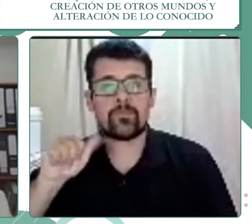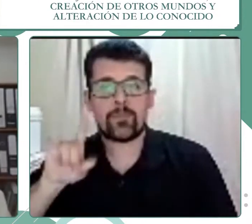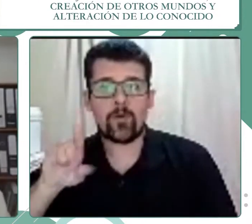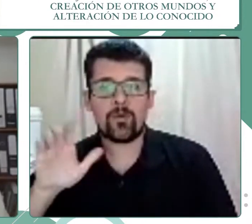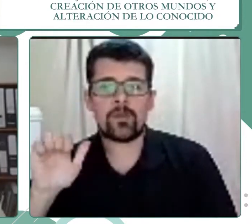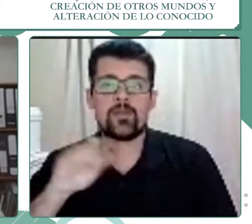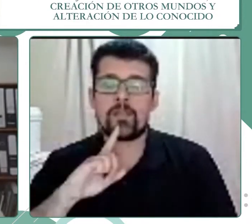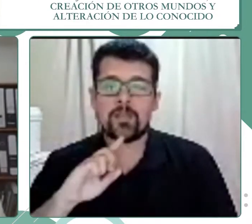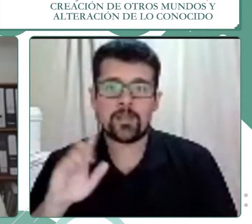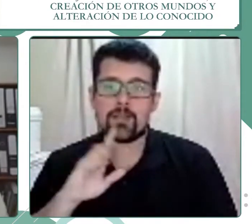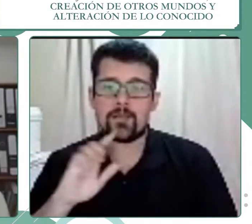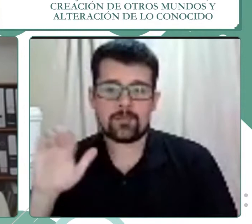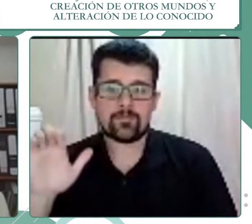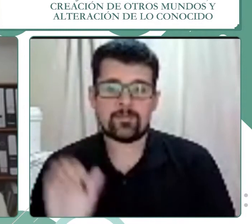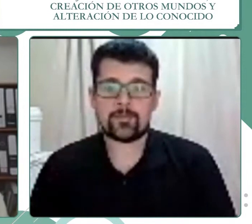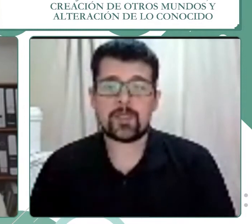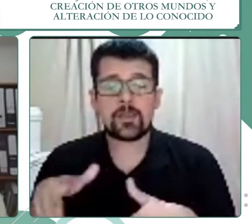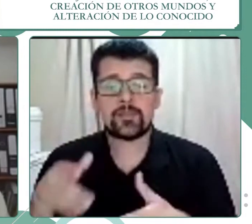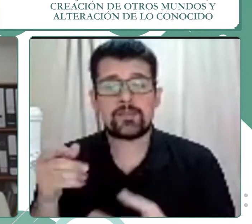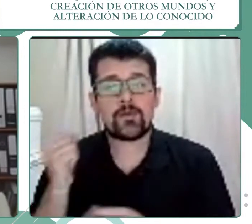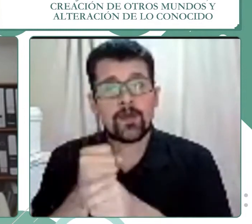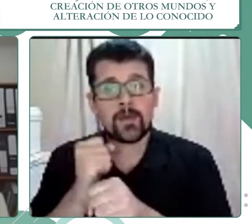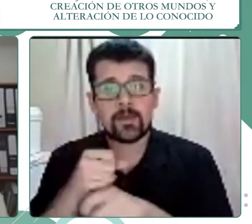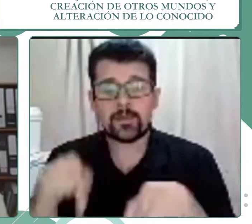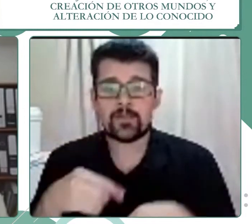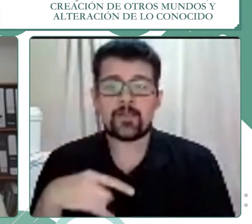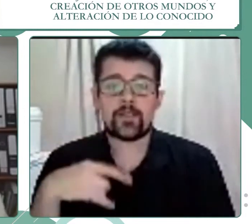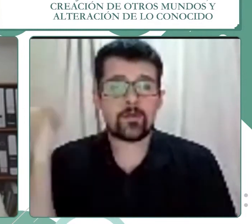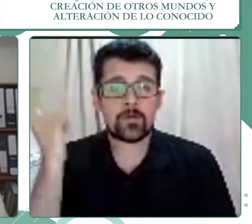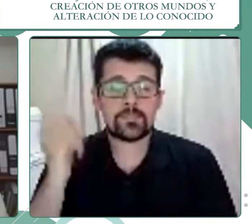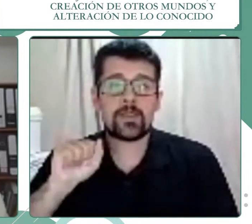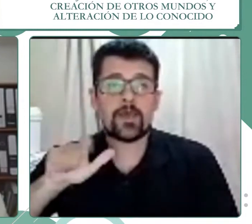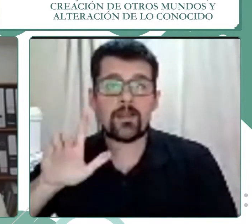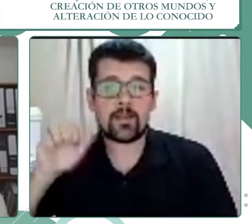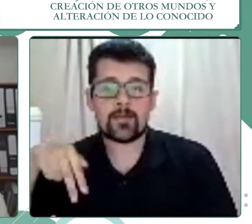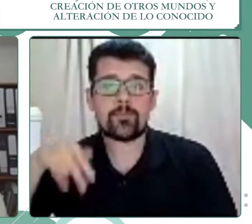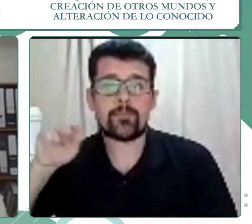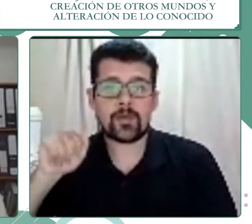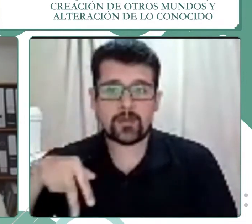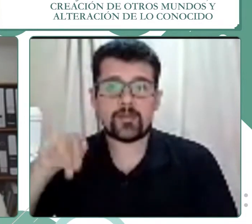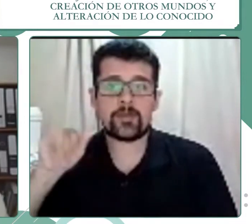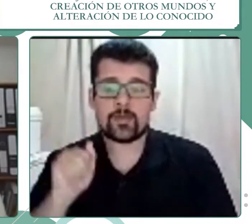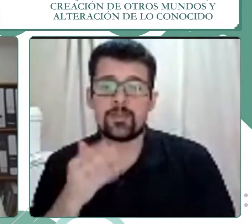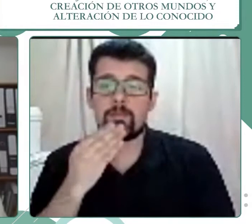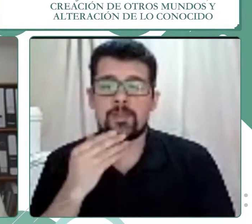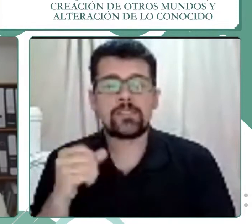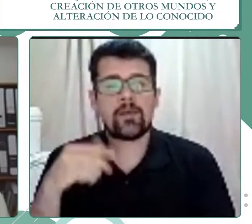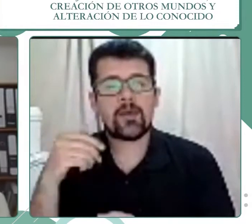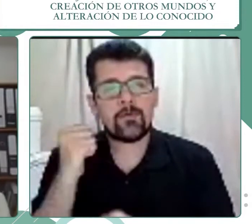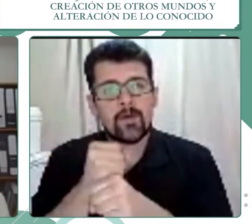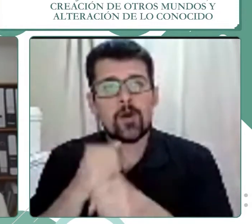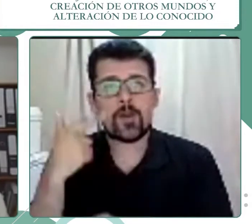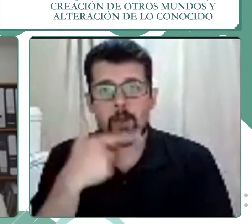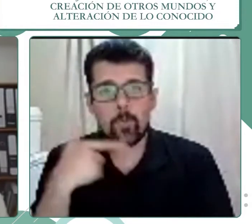doctora Paula Aguilar es postdoctora de la Universidad de Heidelberg, Alemania, en formación lingüística de profesores, es